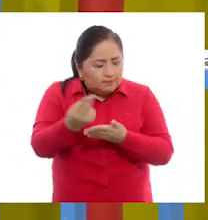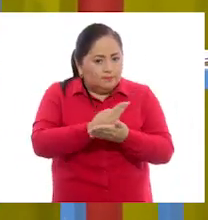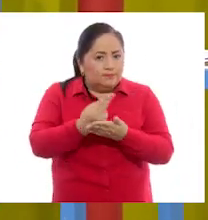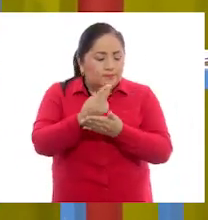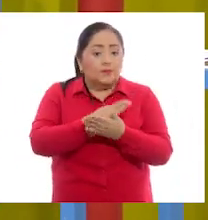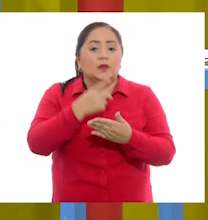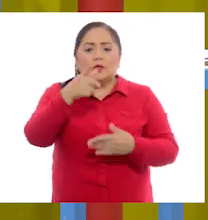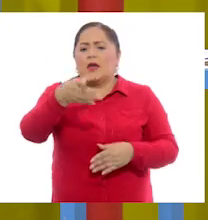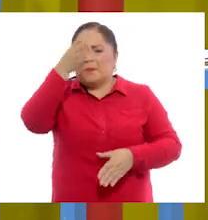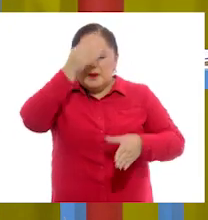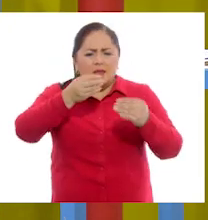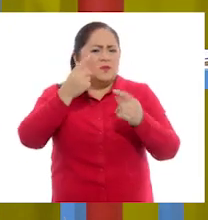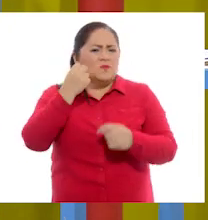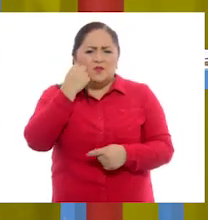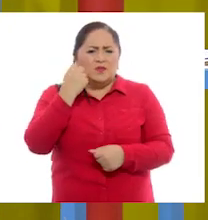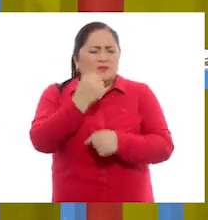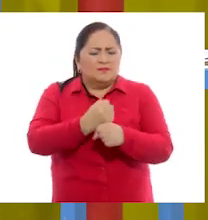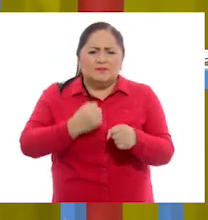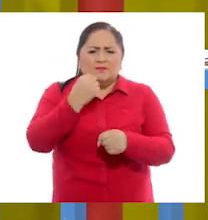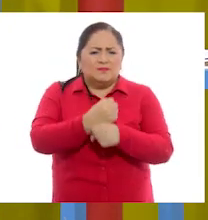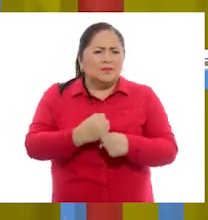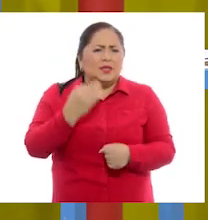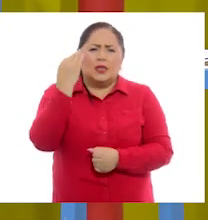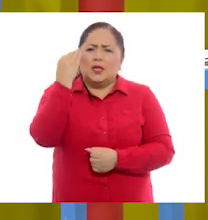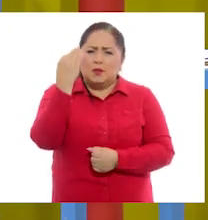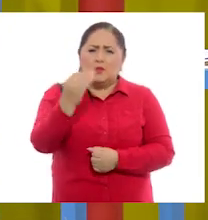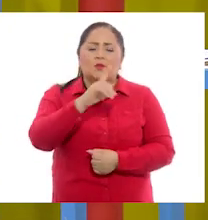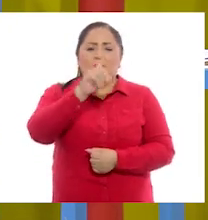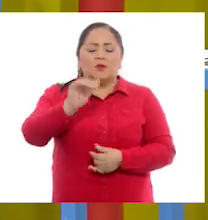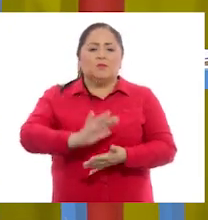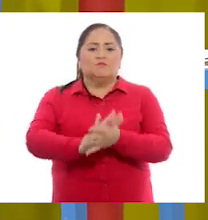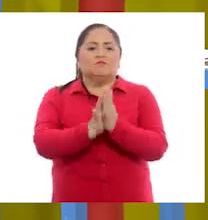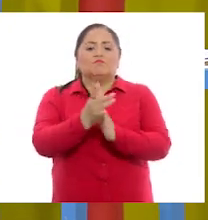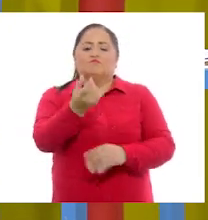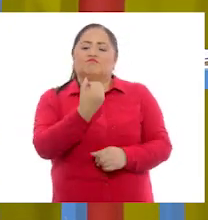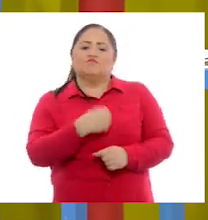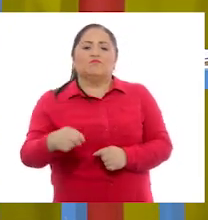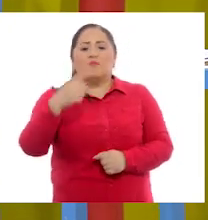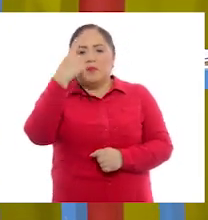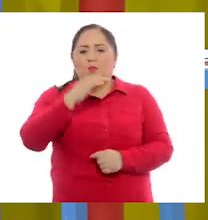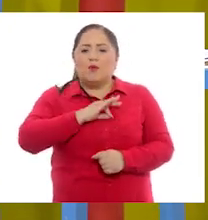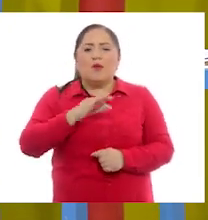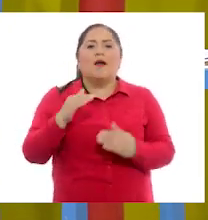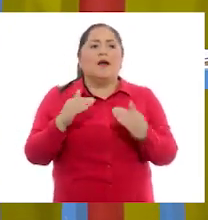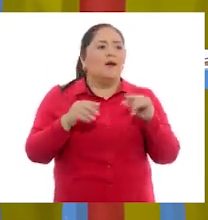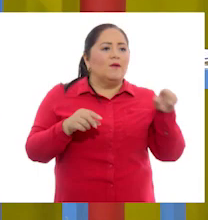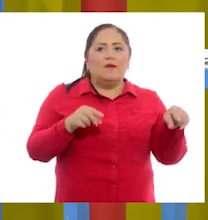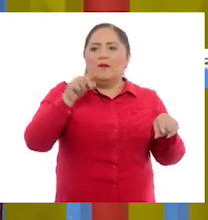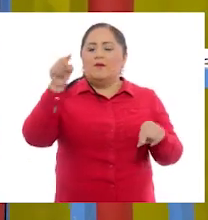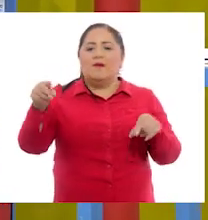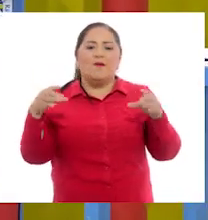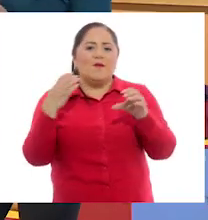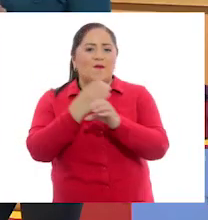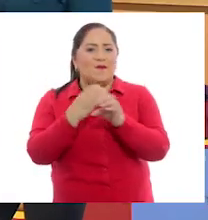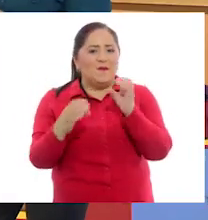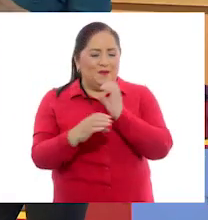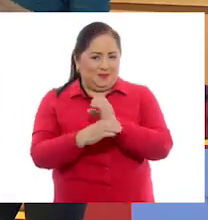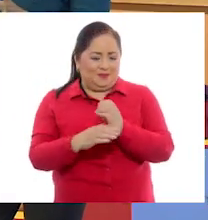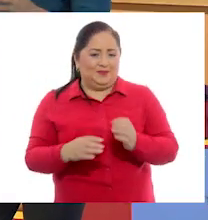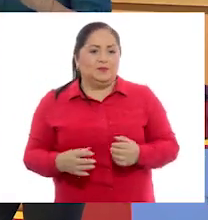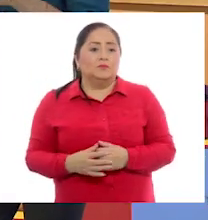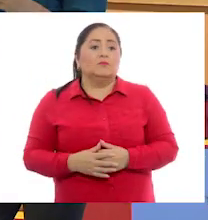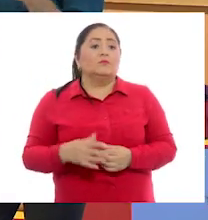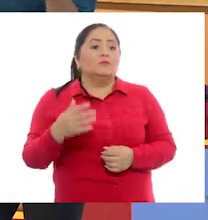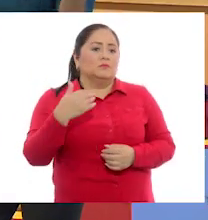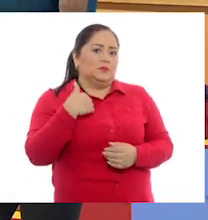Y hay que practicar. Y con el paso del tiempo se van a ser muy hábiles para poder ubicar objetos. Así es. Muy En su casa